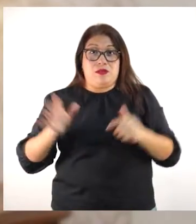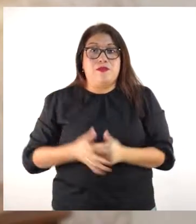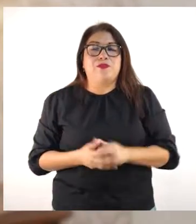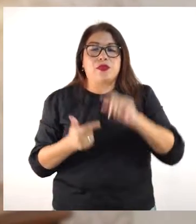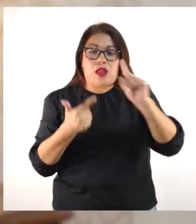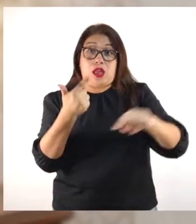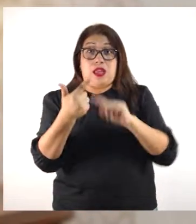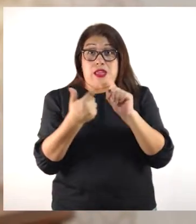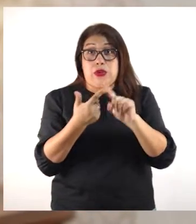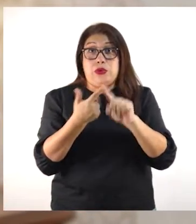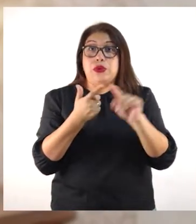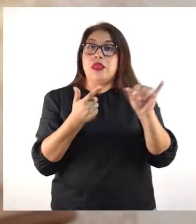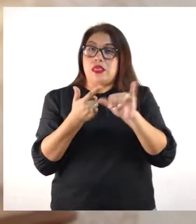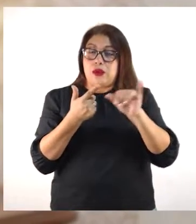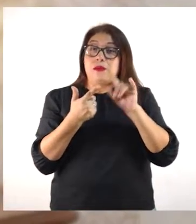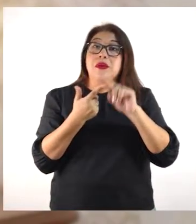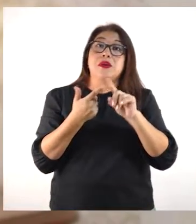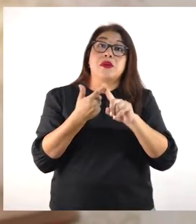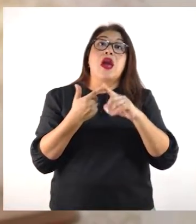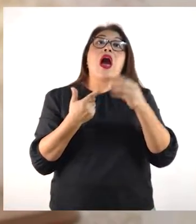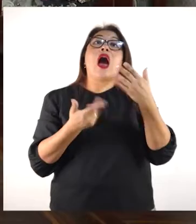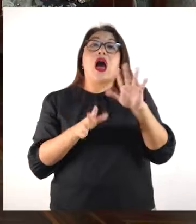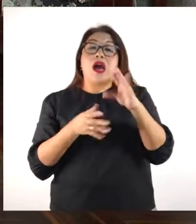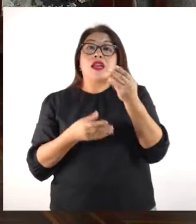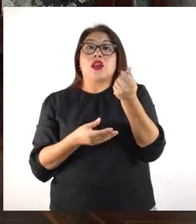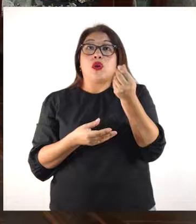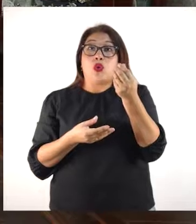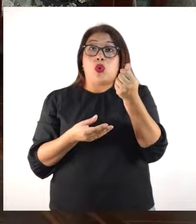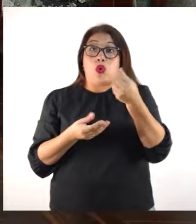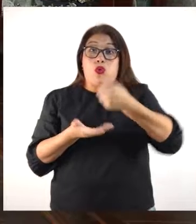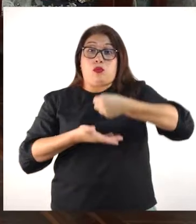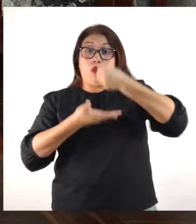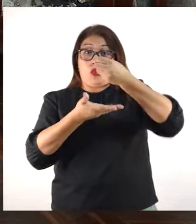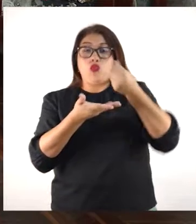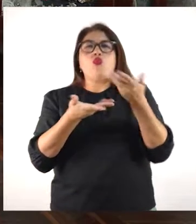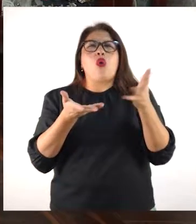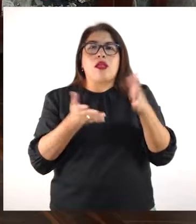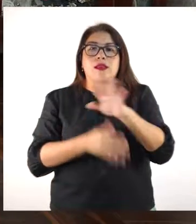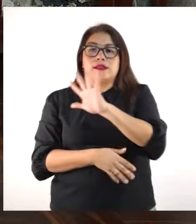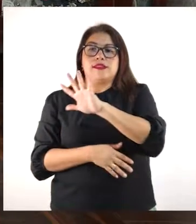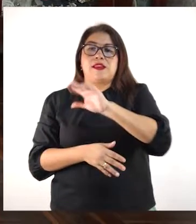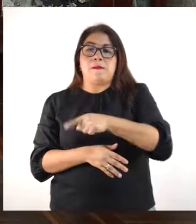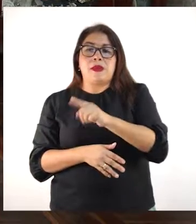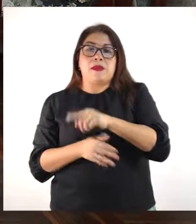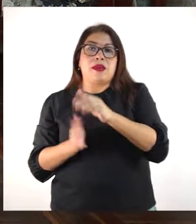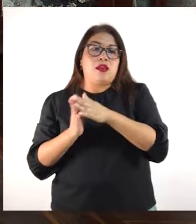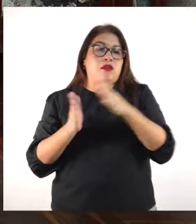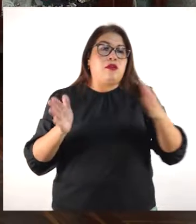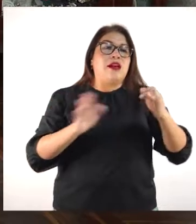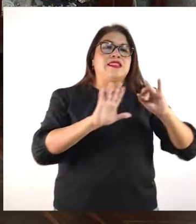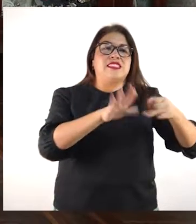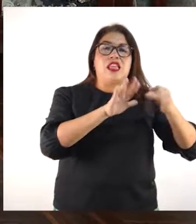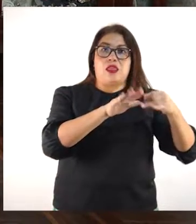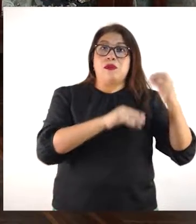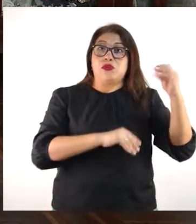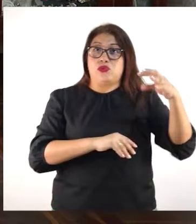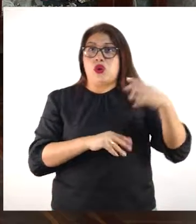Lo segundo es decirles que hay montos que fluctúan entre los 5.000 a los 7.000 soles.